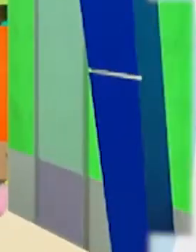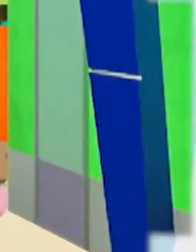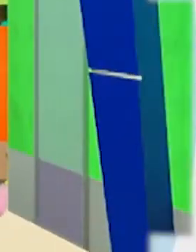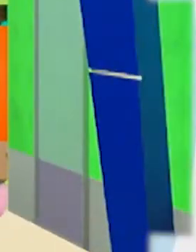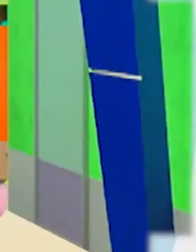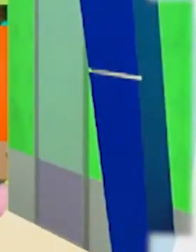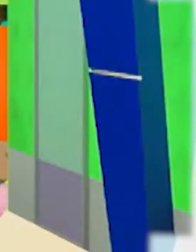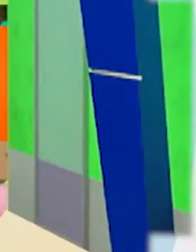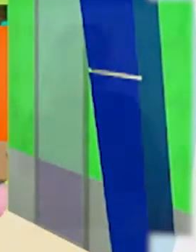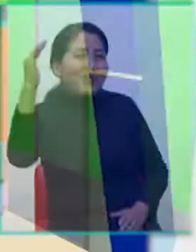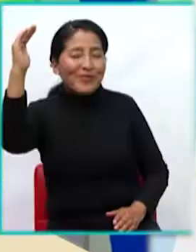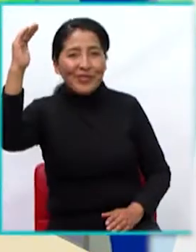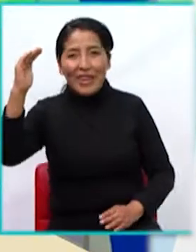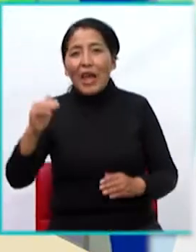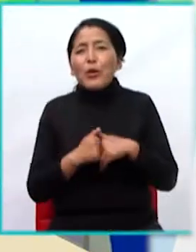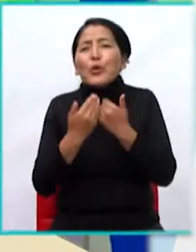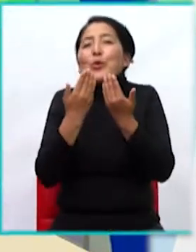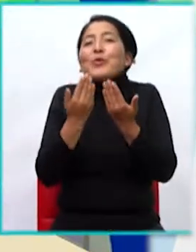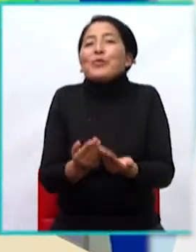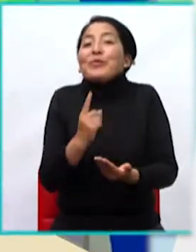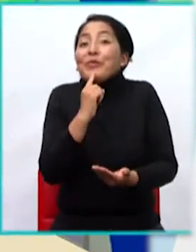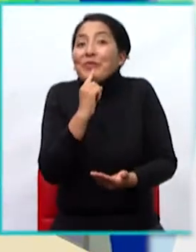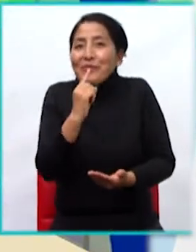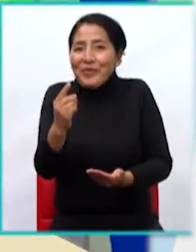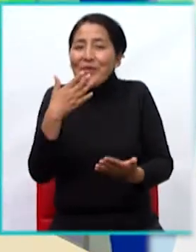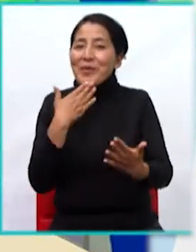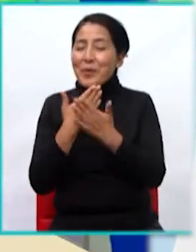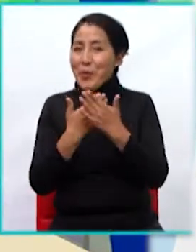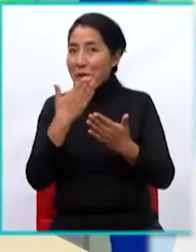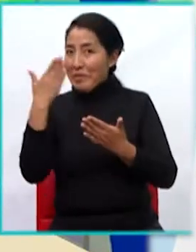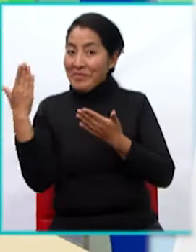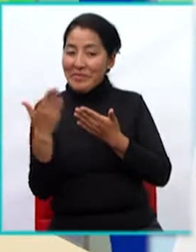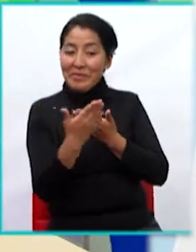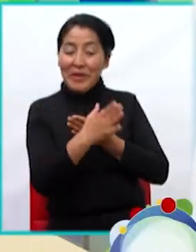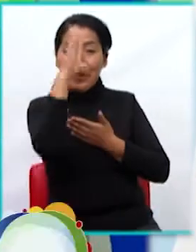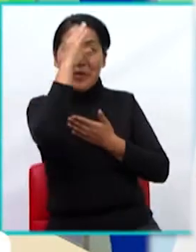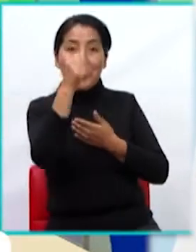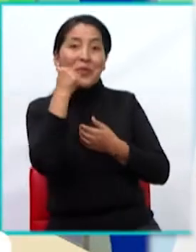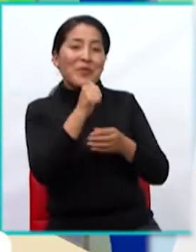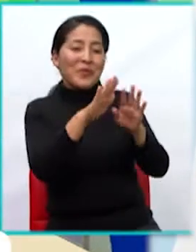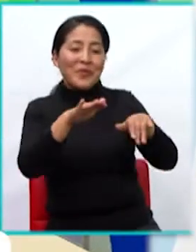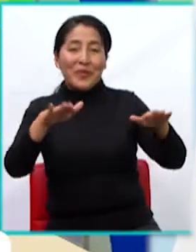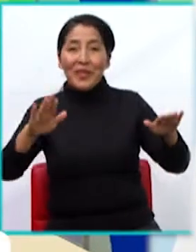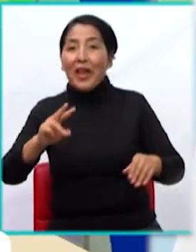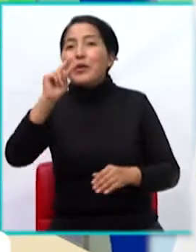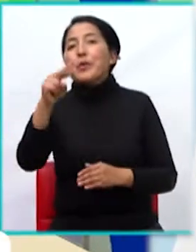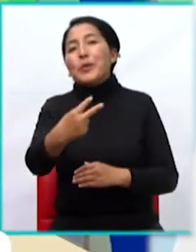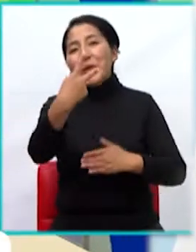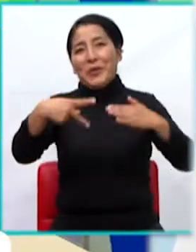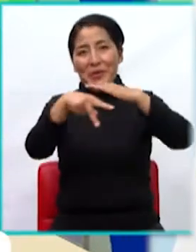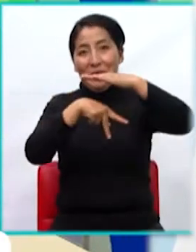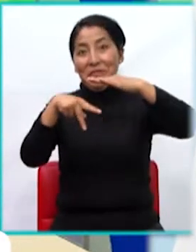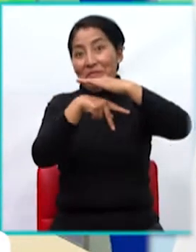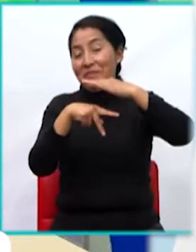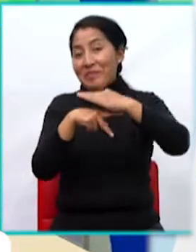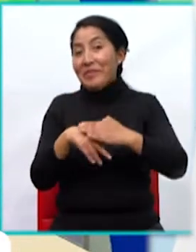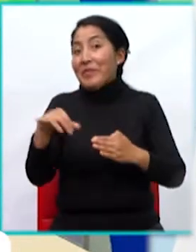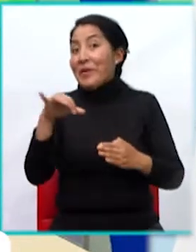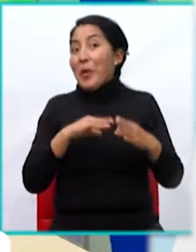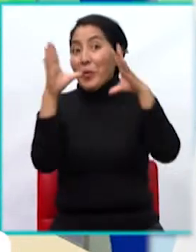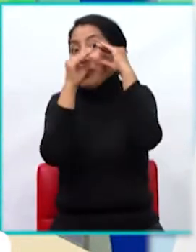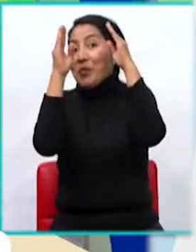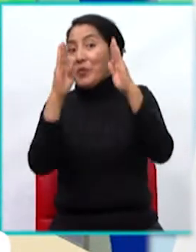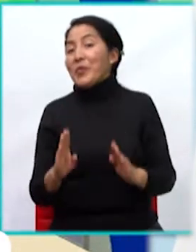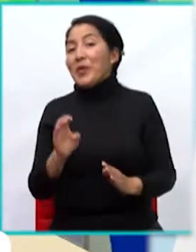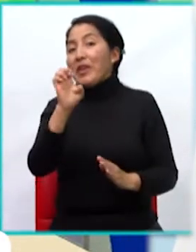¡Hola! ¿Cómo están? Bienvenidos niños y niñas al segundo año de escolaridad. Soy la profe